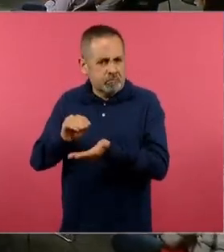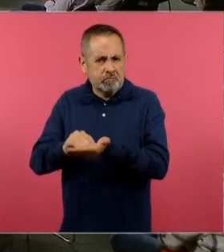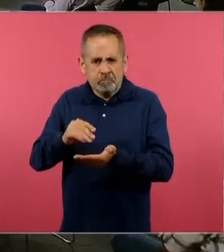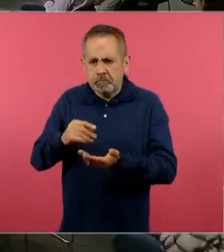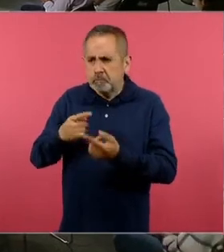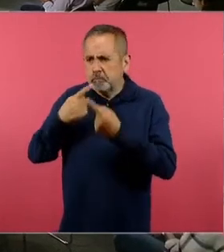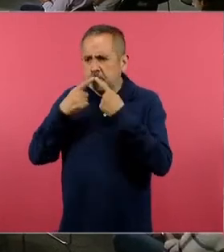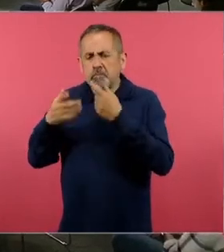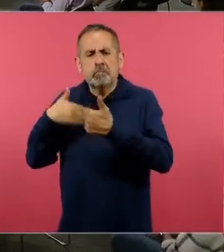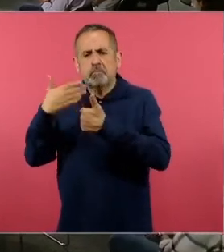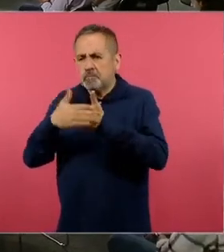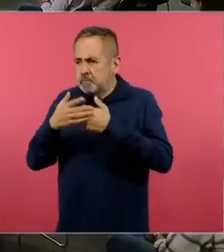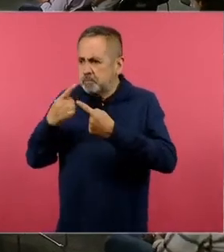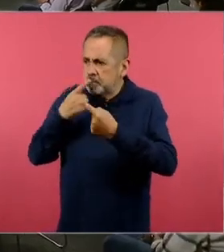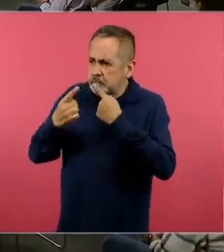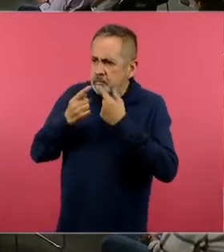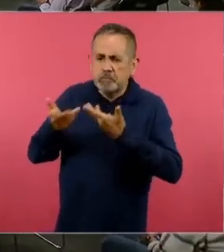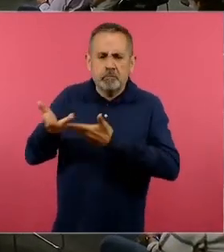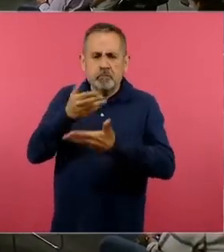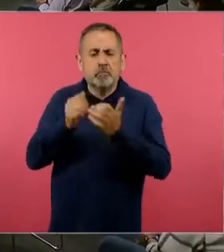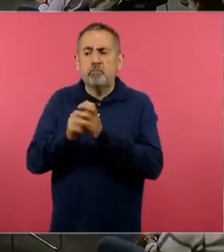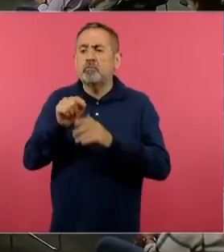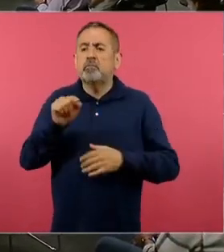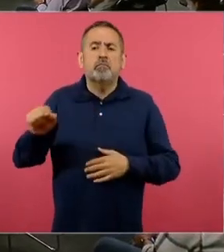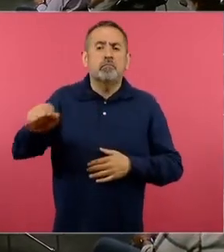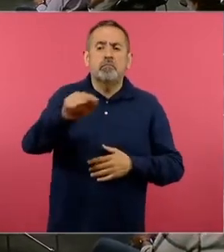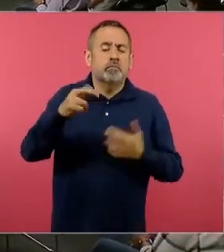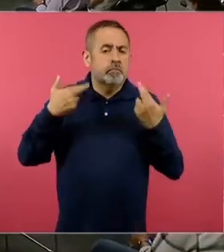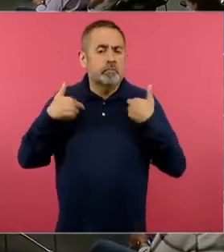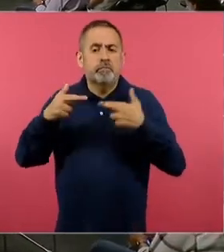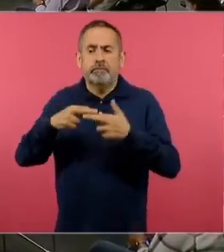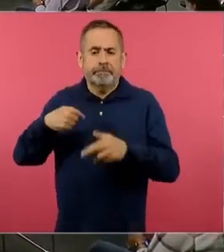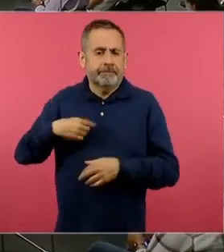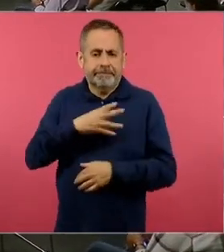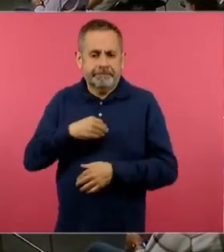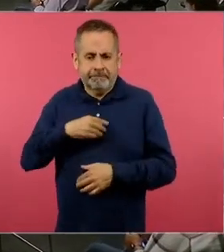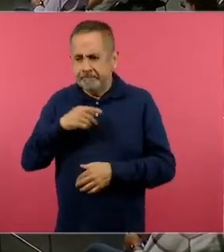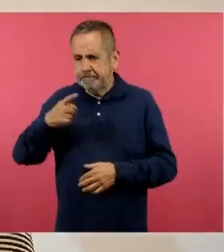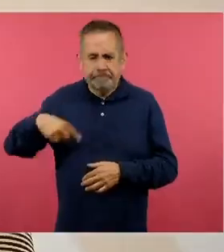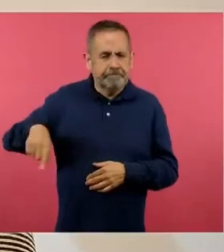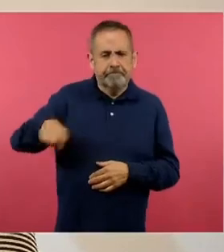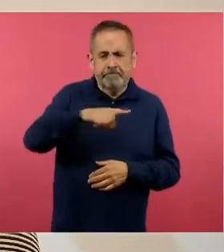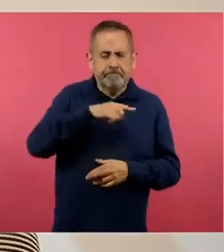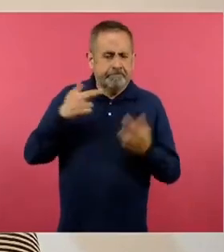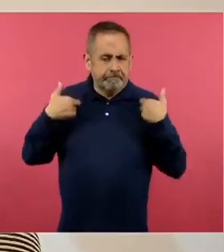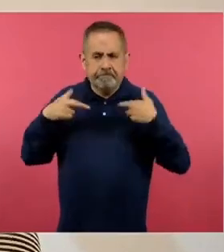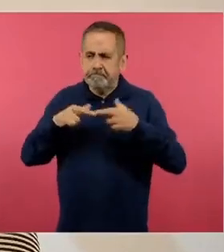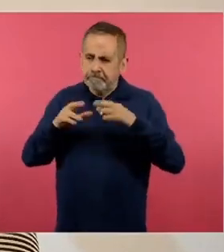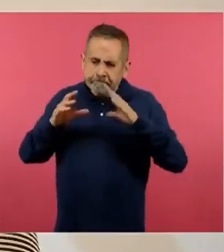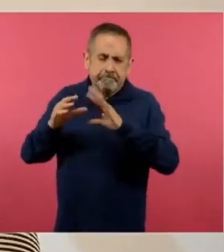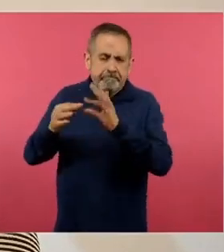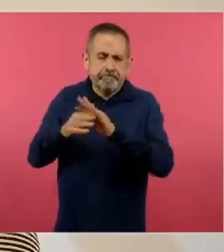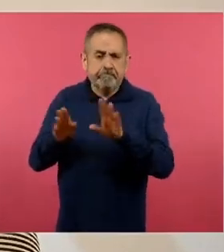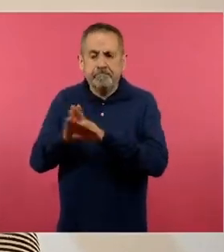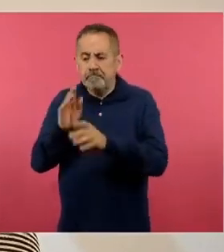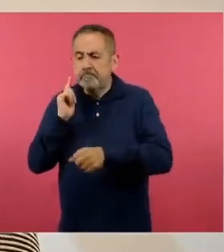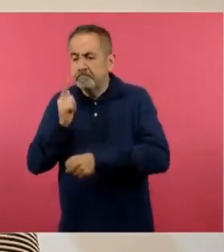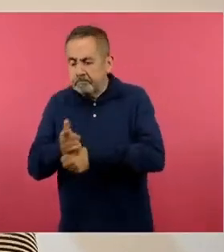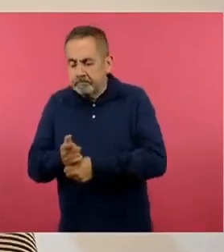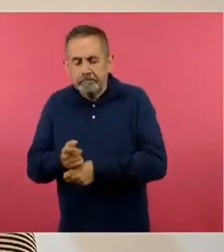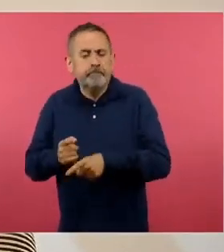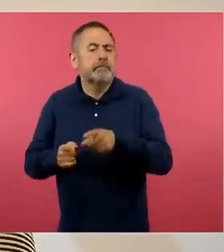discuten o se pueden analizar con las maestras y maestros de sus hijos y en específico encontrar elementos